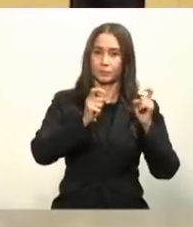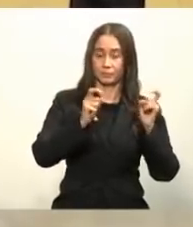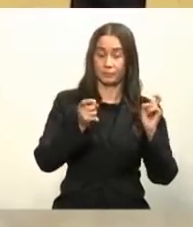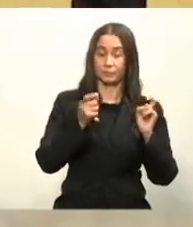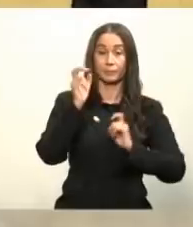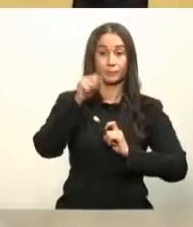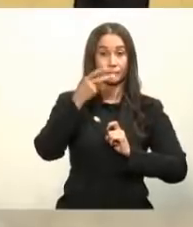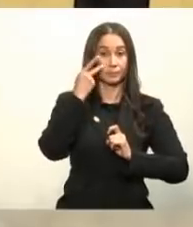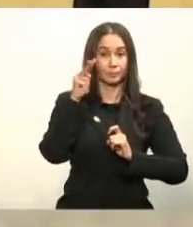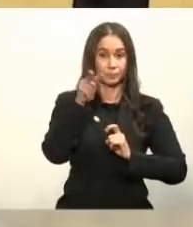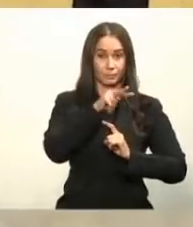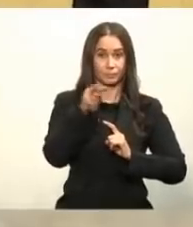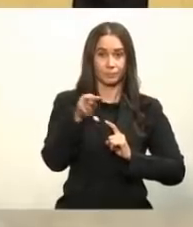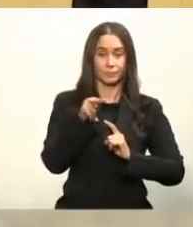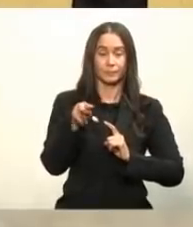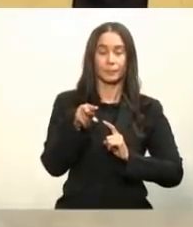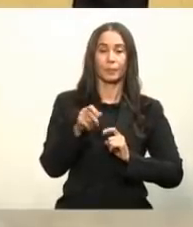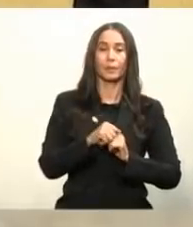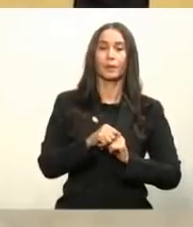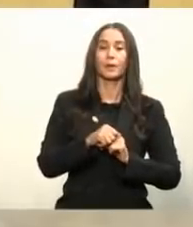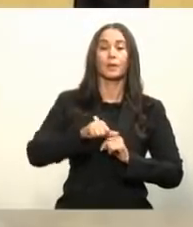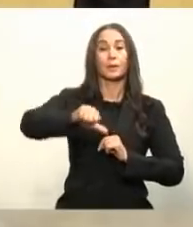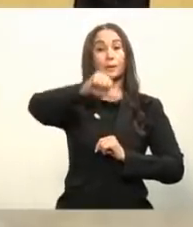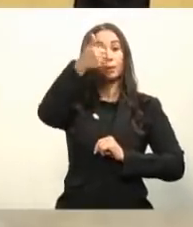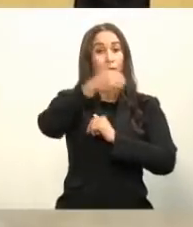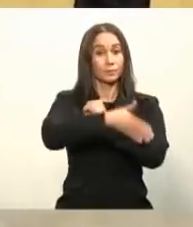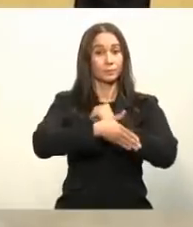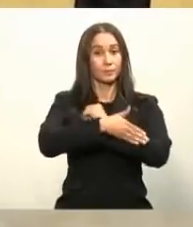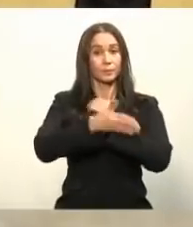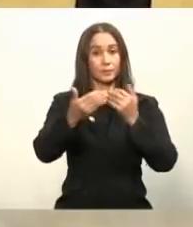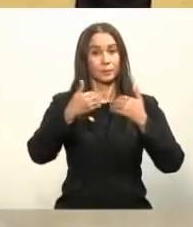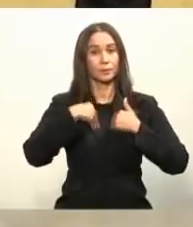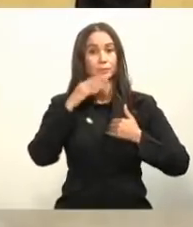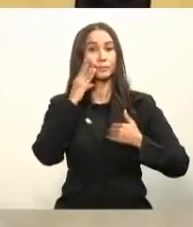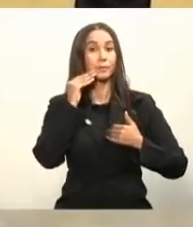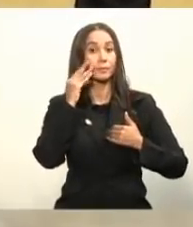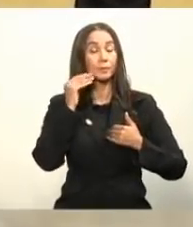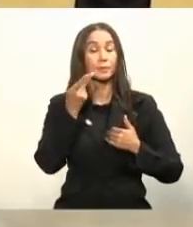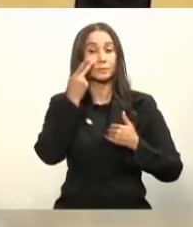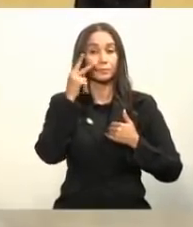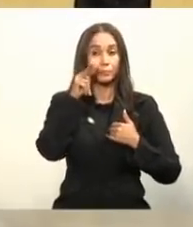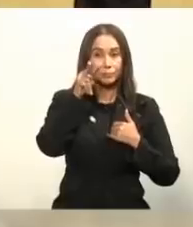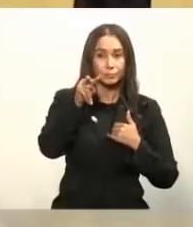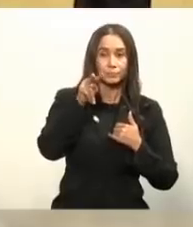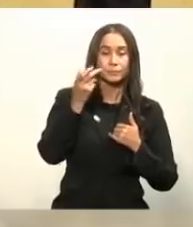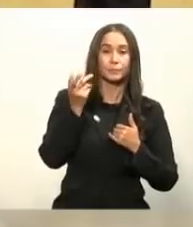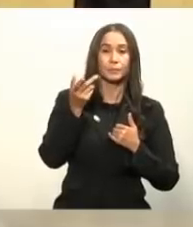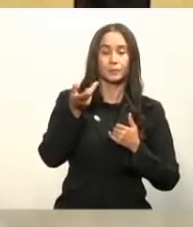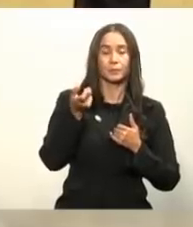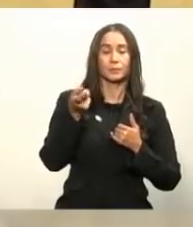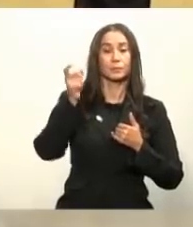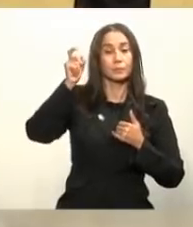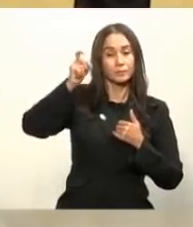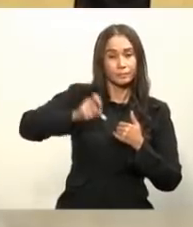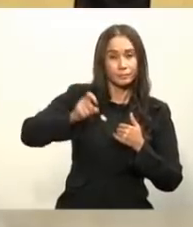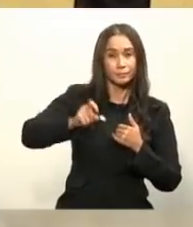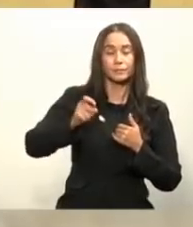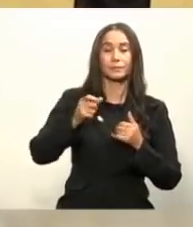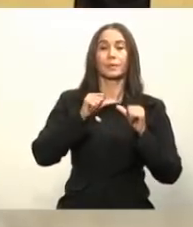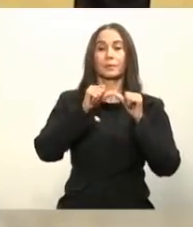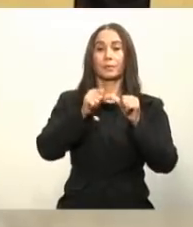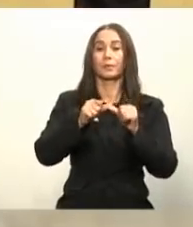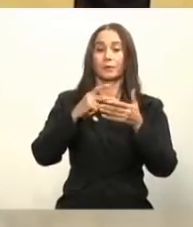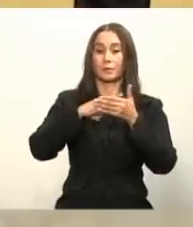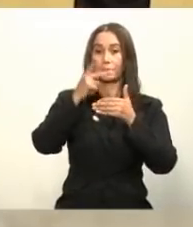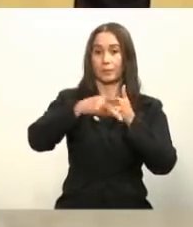tomar en cuenta y que la experiencia de otros países nos ha hecho considerar y por eso insistimos en que es